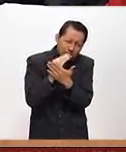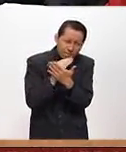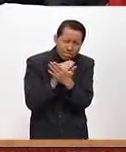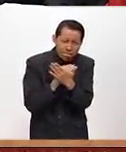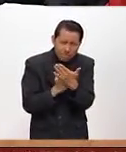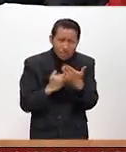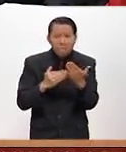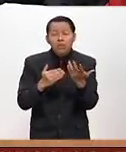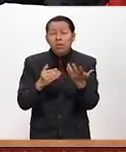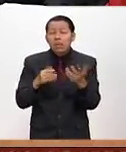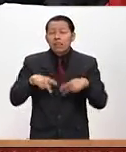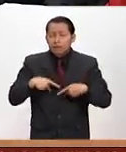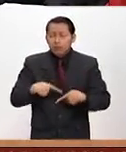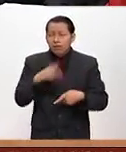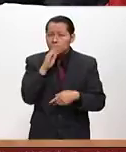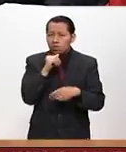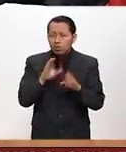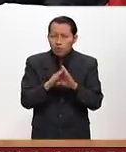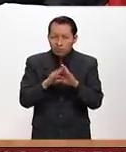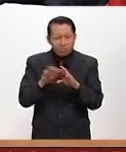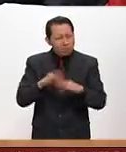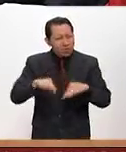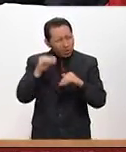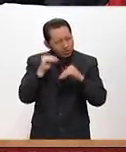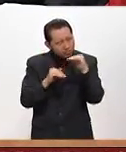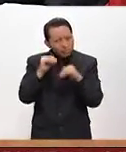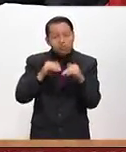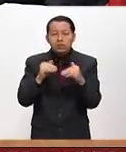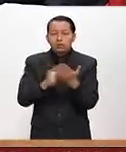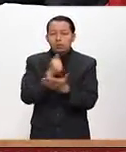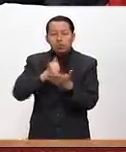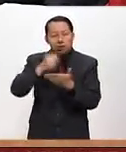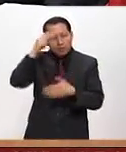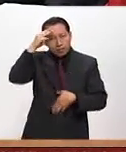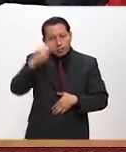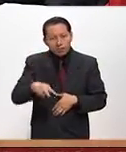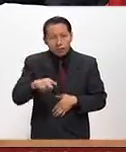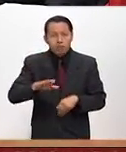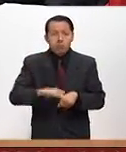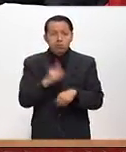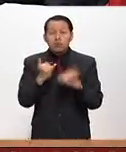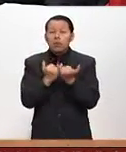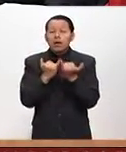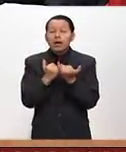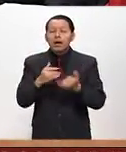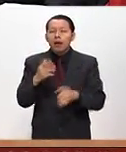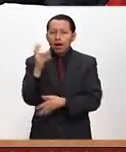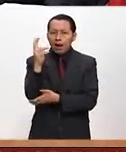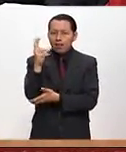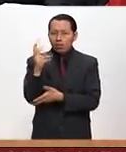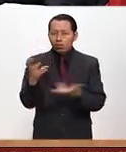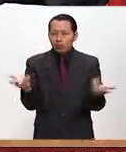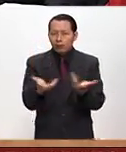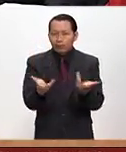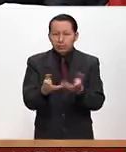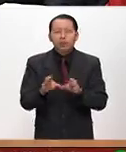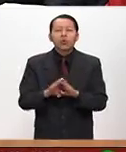cubierta forestal es fundamental para la ciudad de México, porque los árboles lo que hacen es